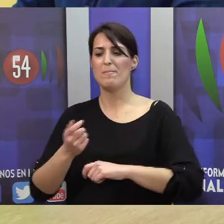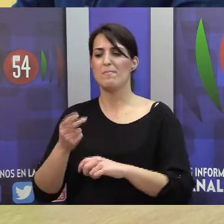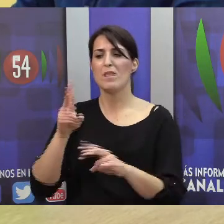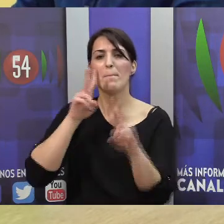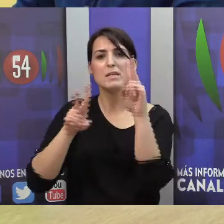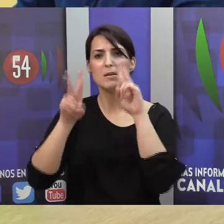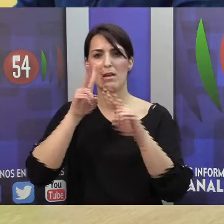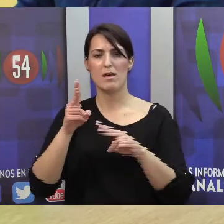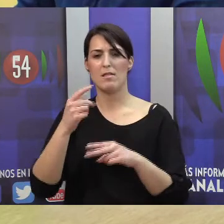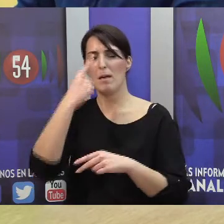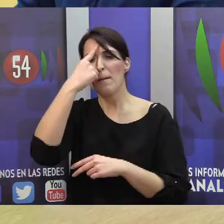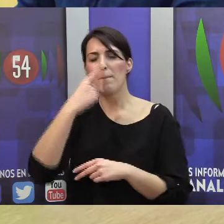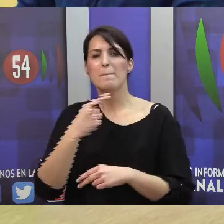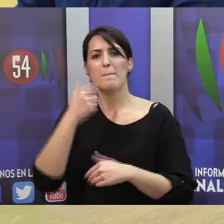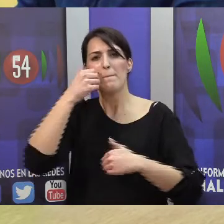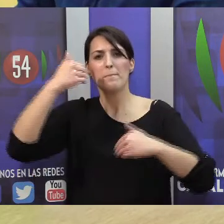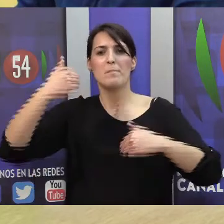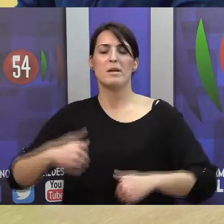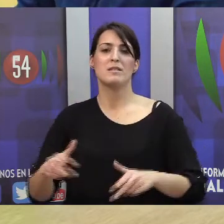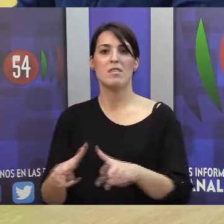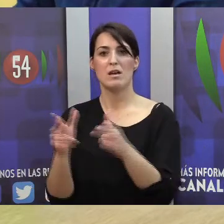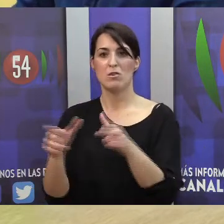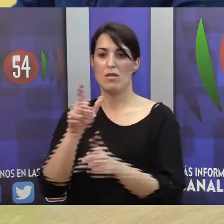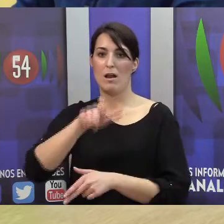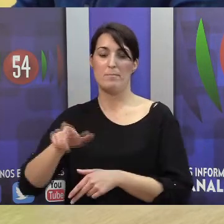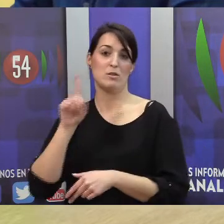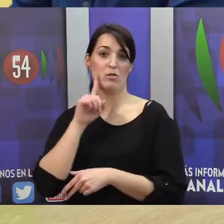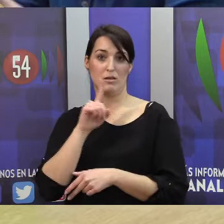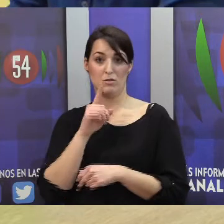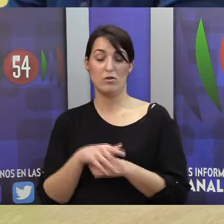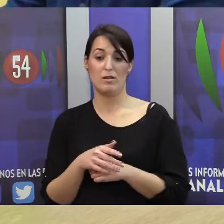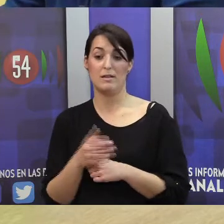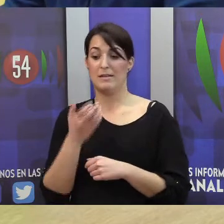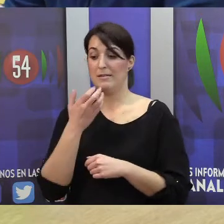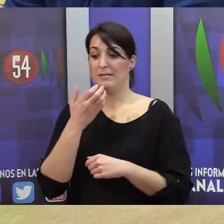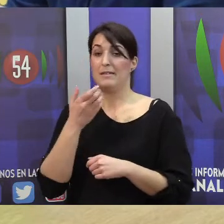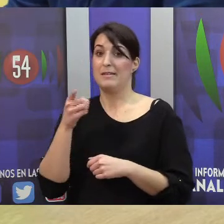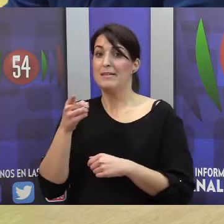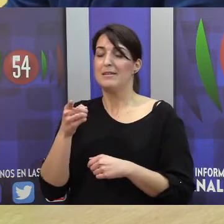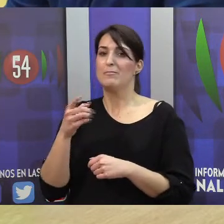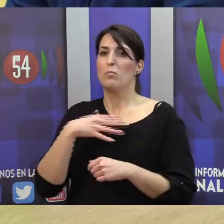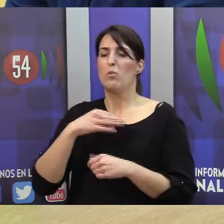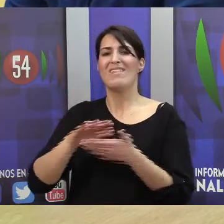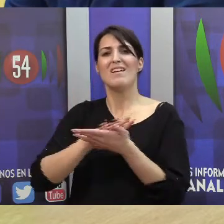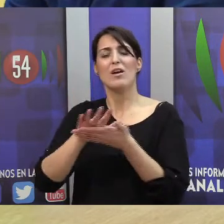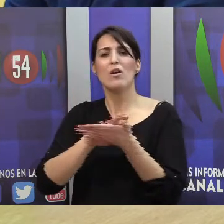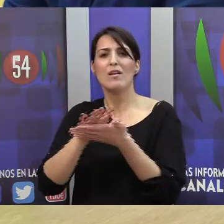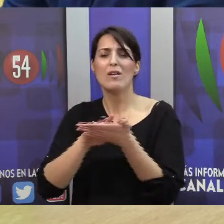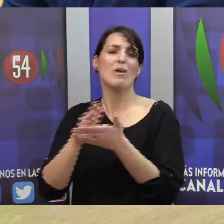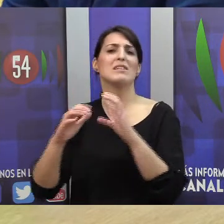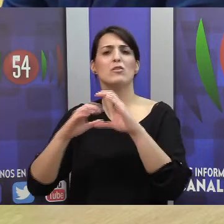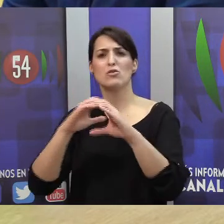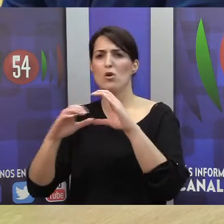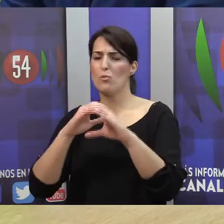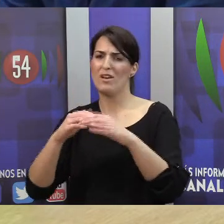a las personas que utilizan este medio de comunicación, que posiblemente sea ahora la trama más grande que tienen para integrarse plenamente en la sociedad,